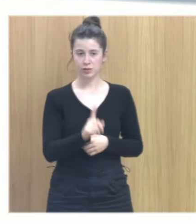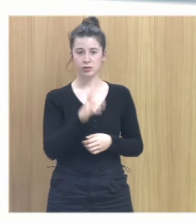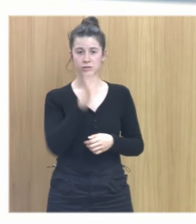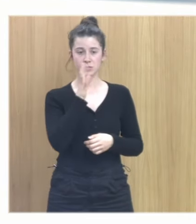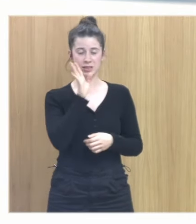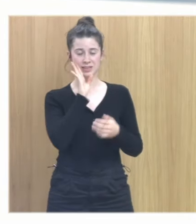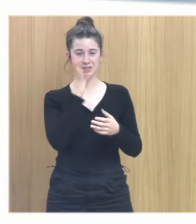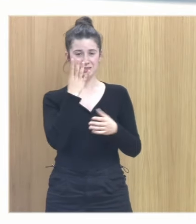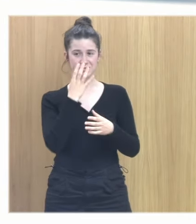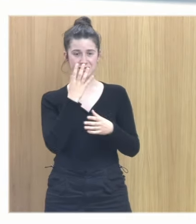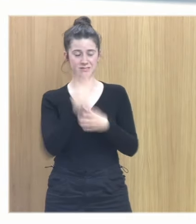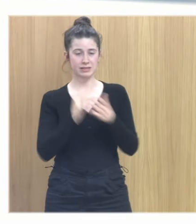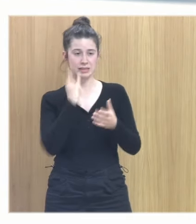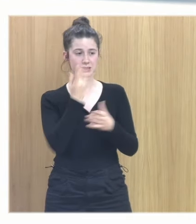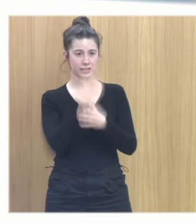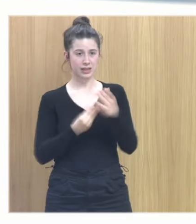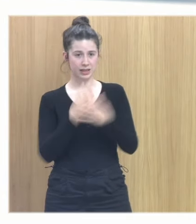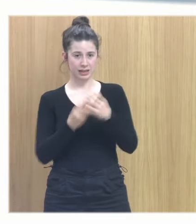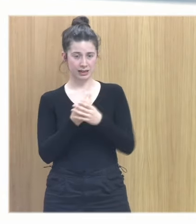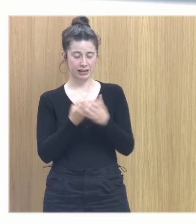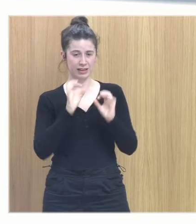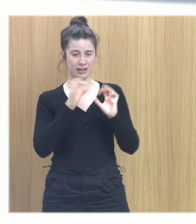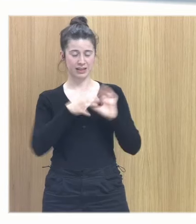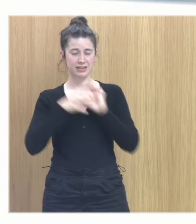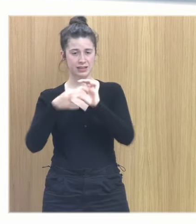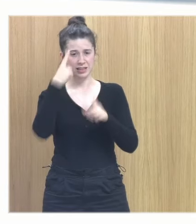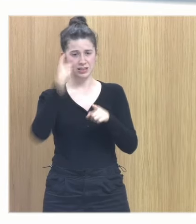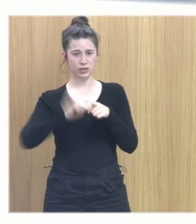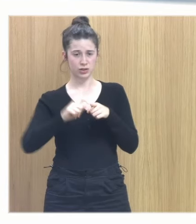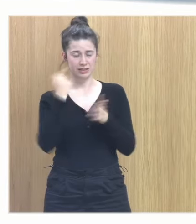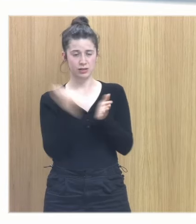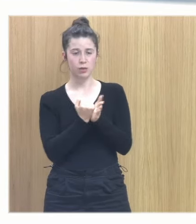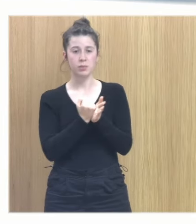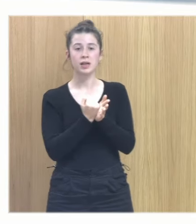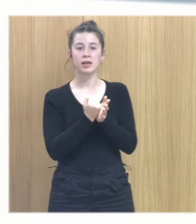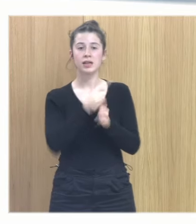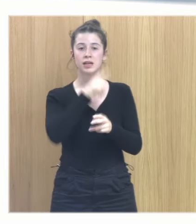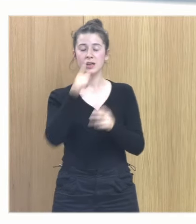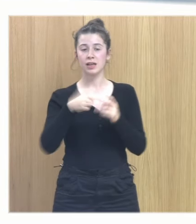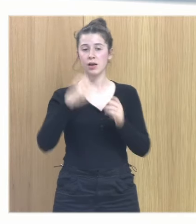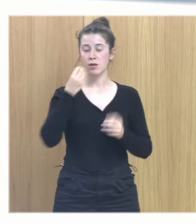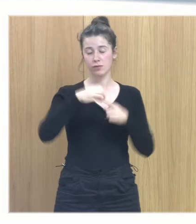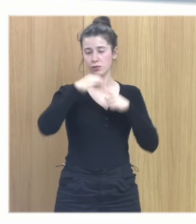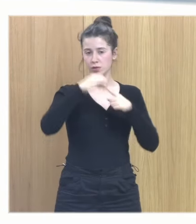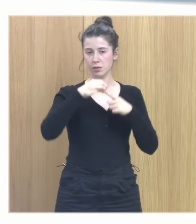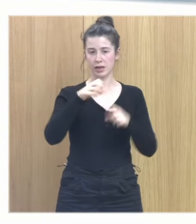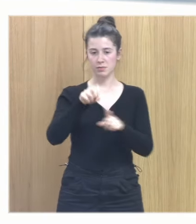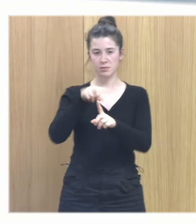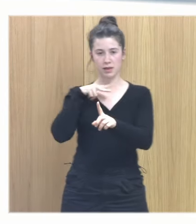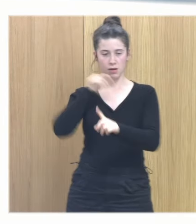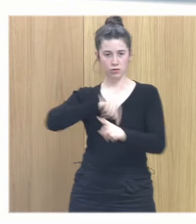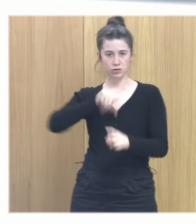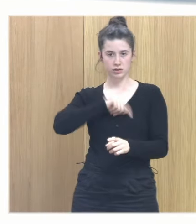sabemos sobre psicología del trauma y un elemento fundamental en esta mirada consciente cuando se trabaja con personas con